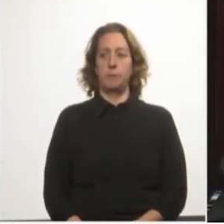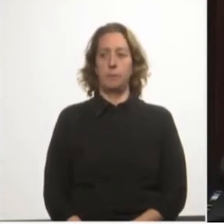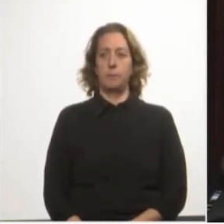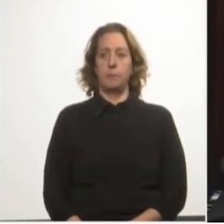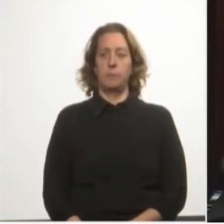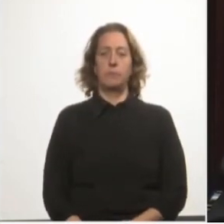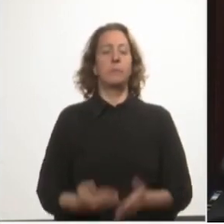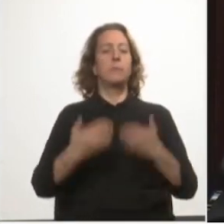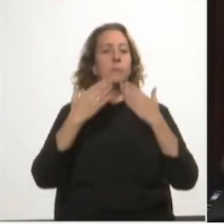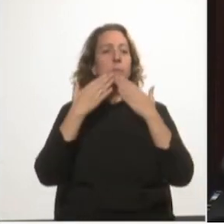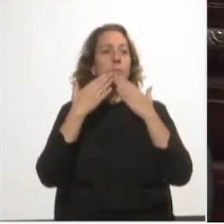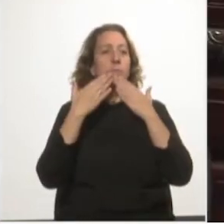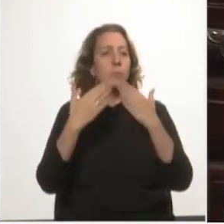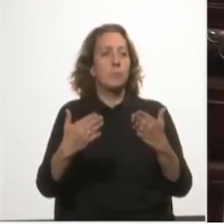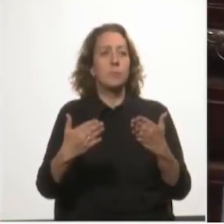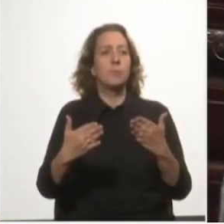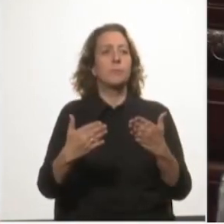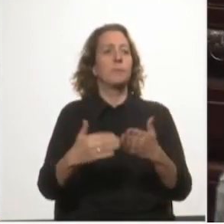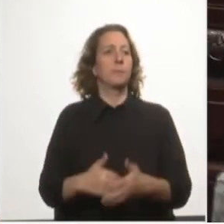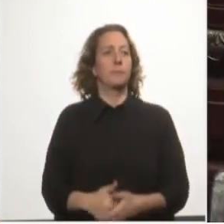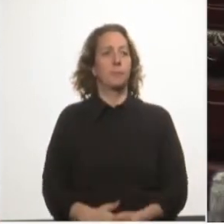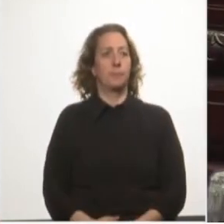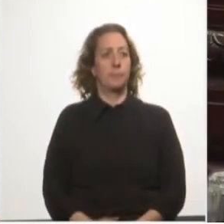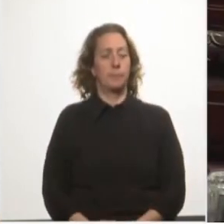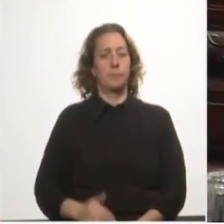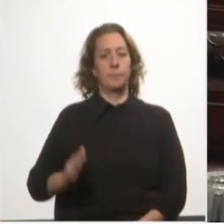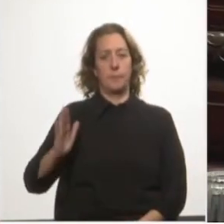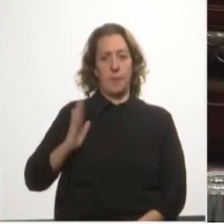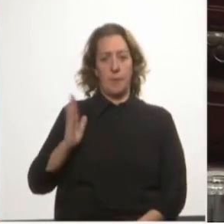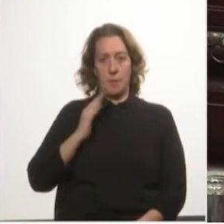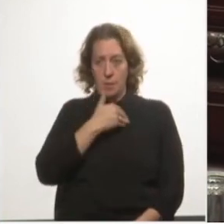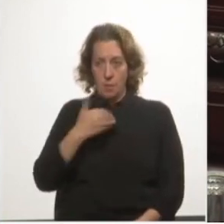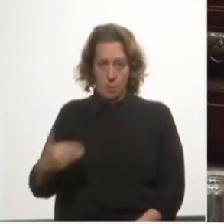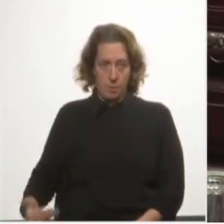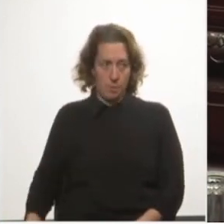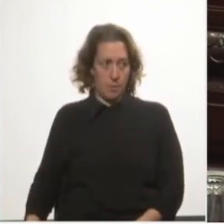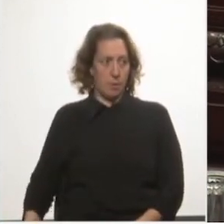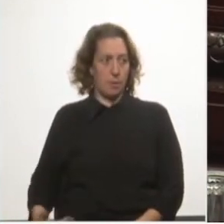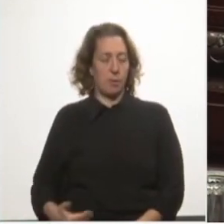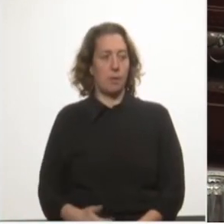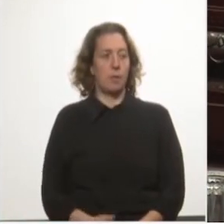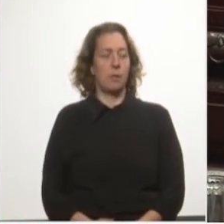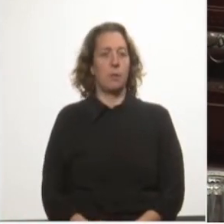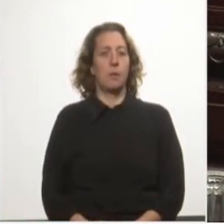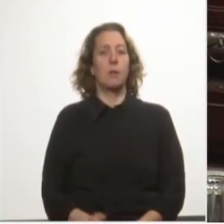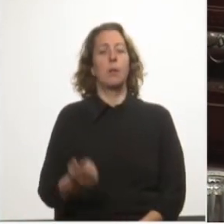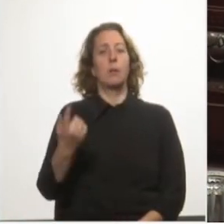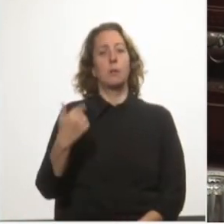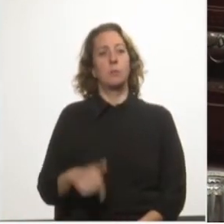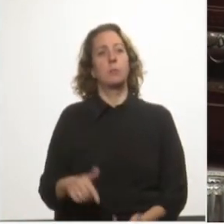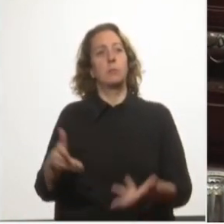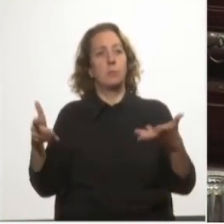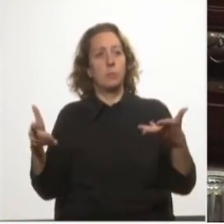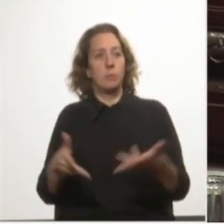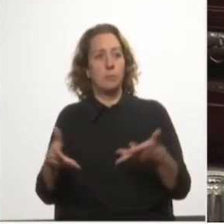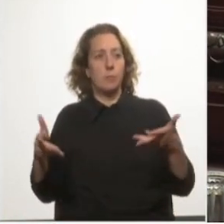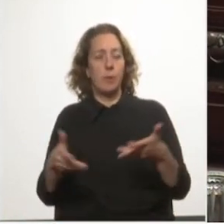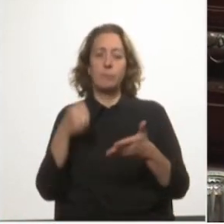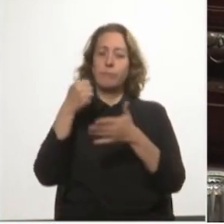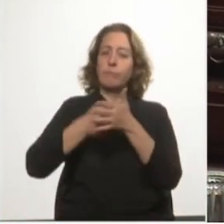Muchas gracias, señora Presidenta. Bueno, vamos a tratar de